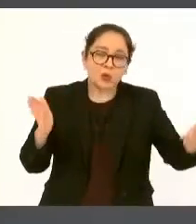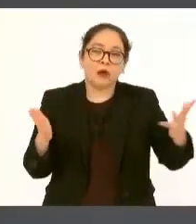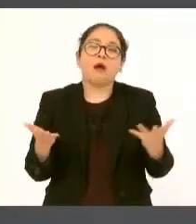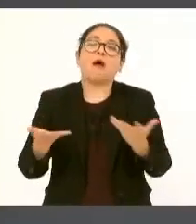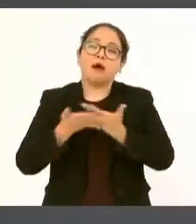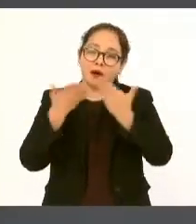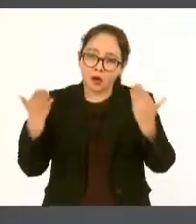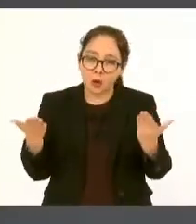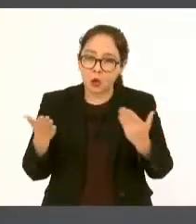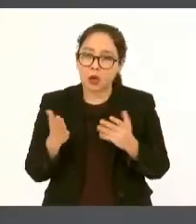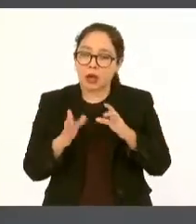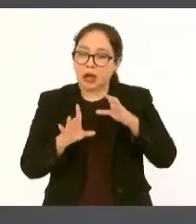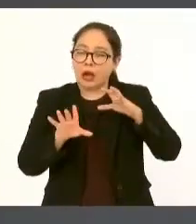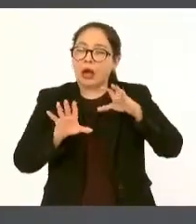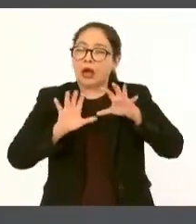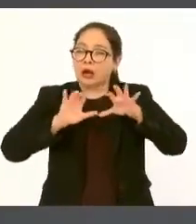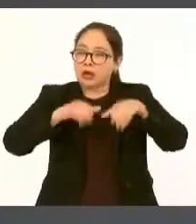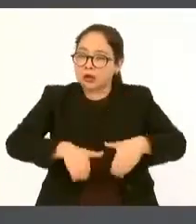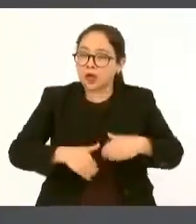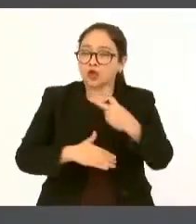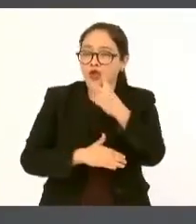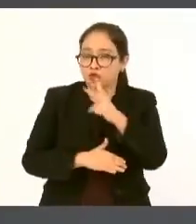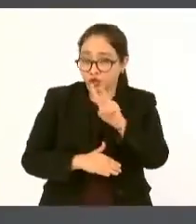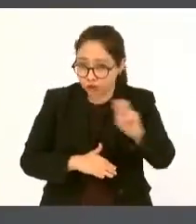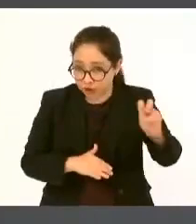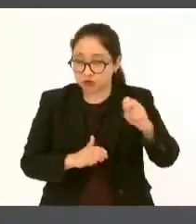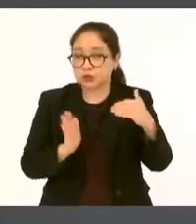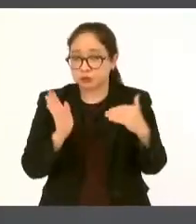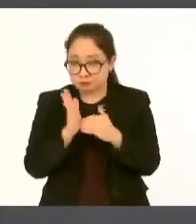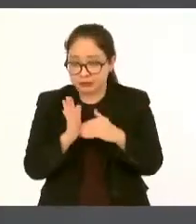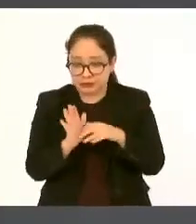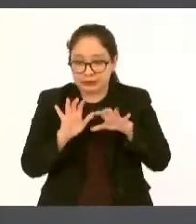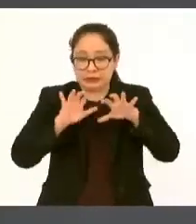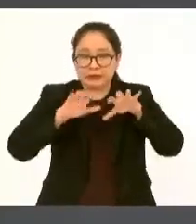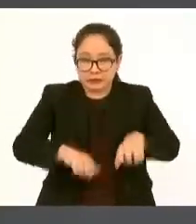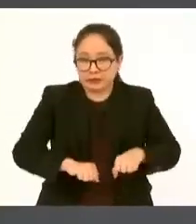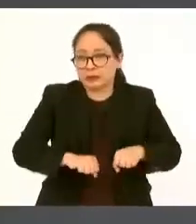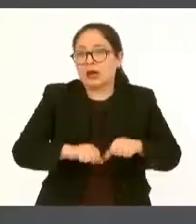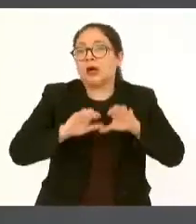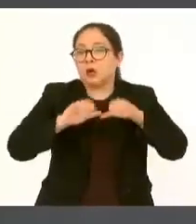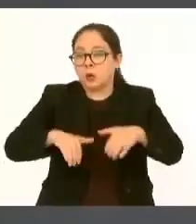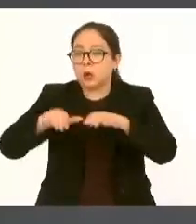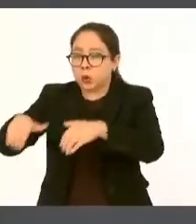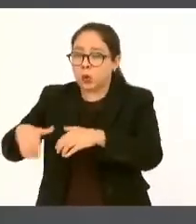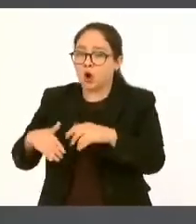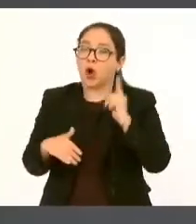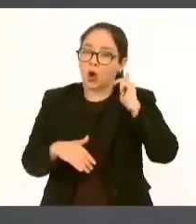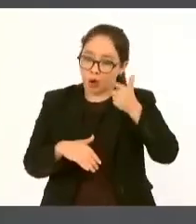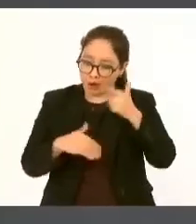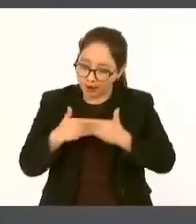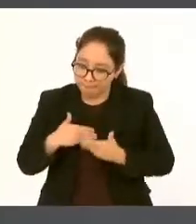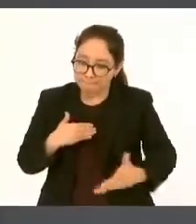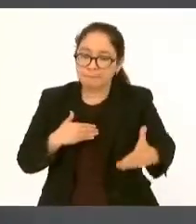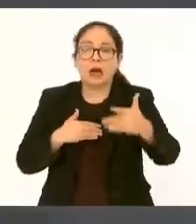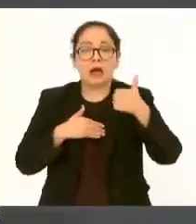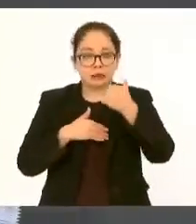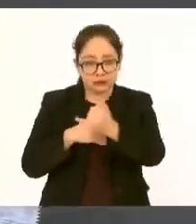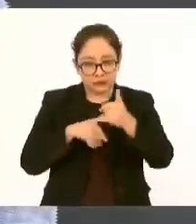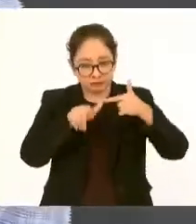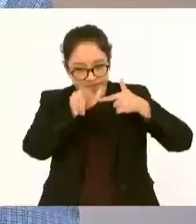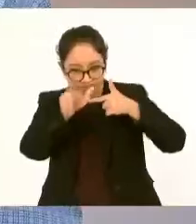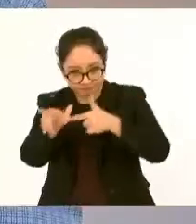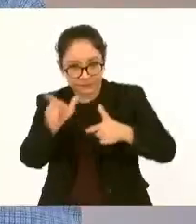recuperados 200.000 y yo espero que se siga recuperando la economía